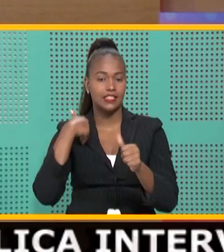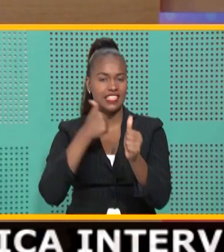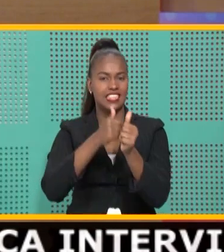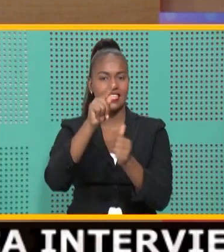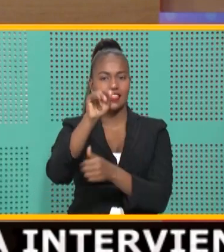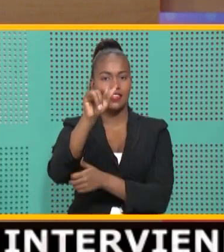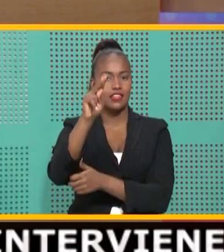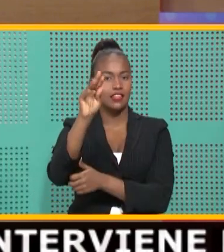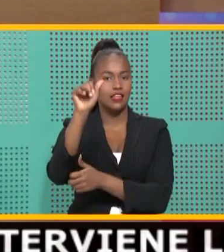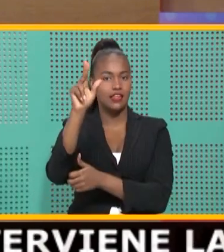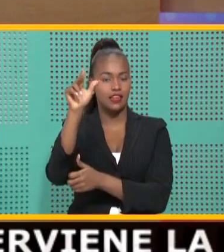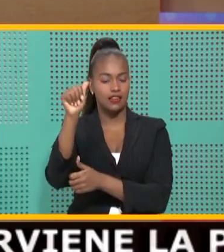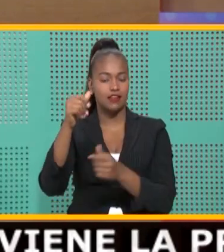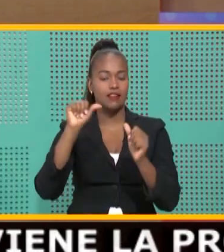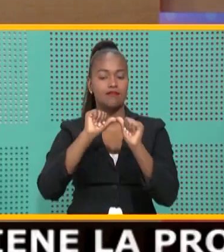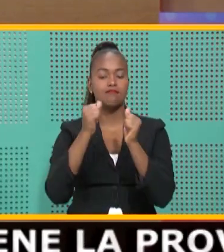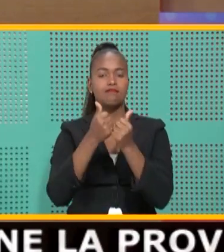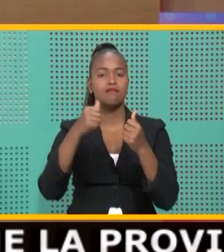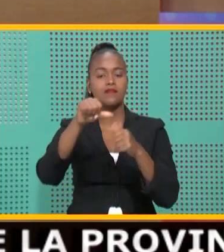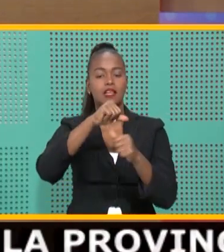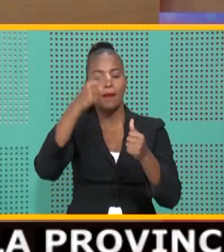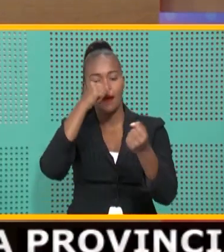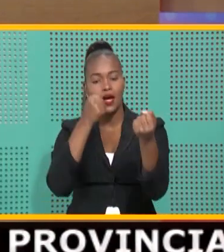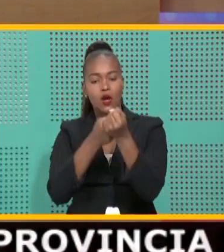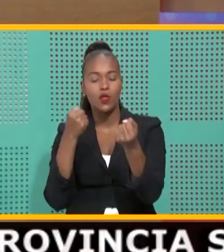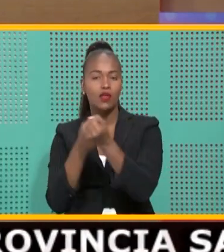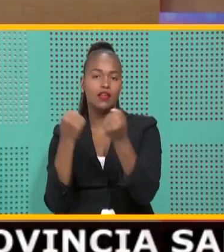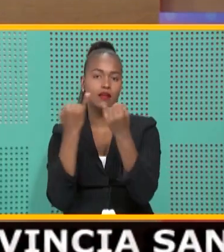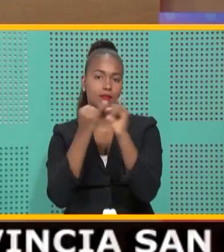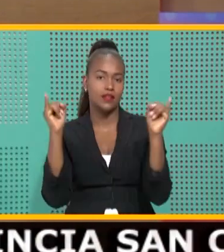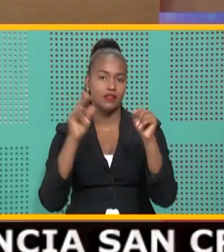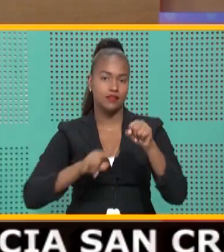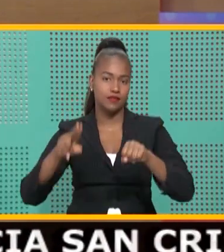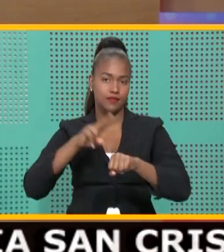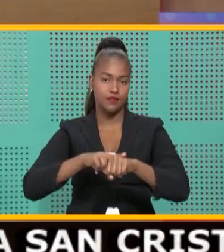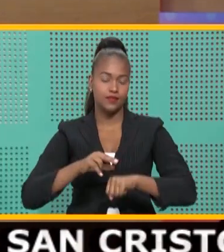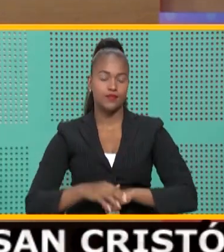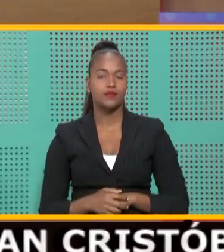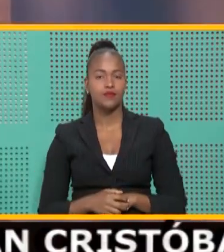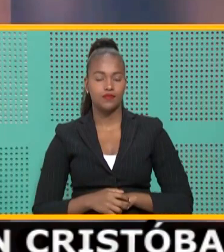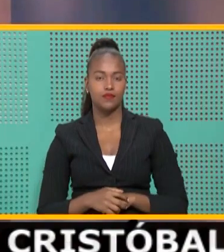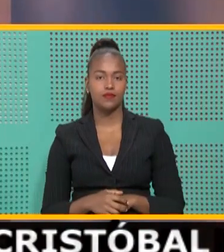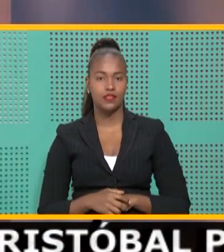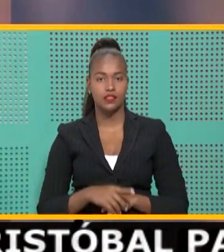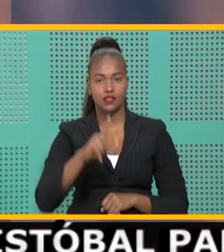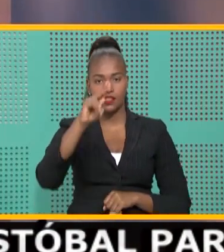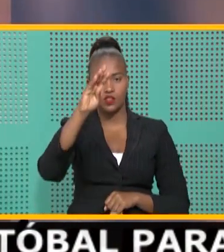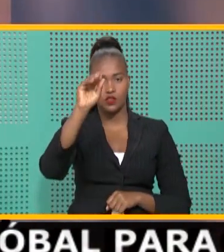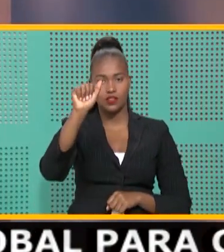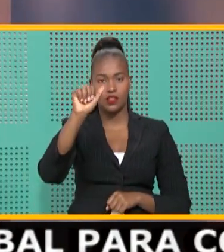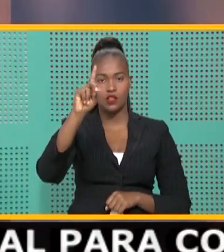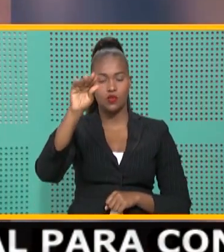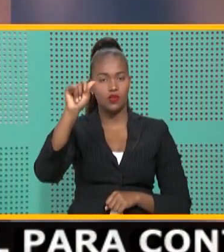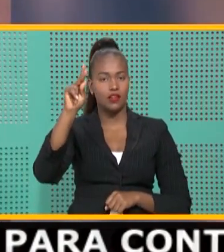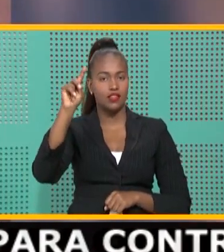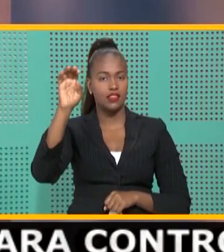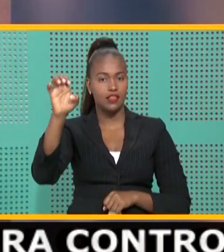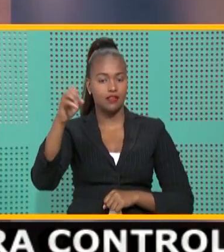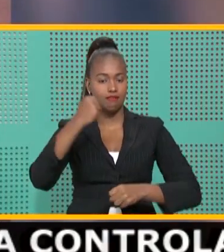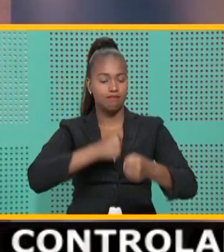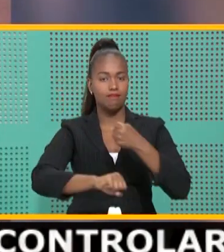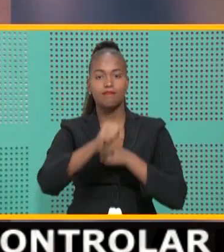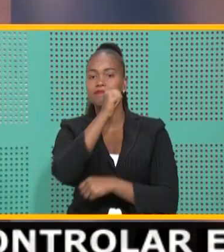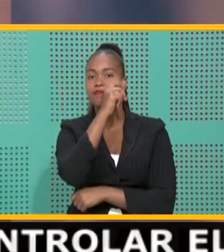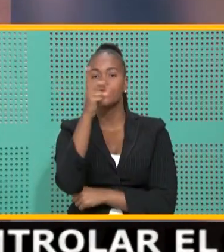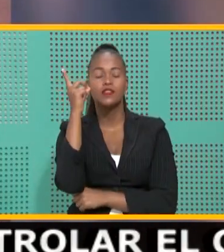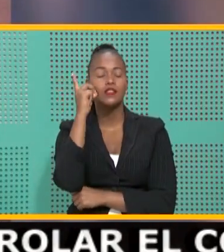y la dramática Sociedades Creadas para Contribuir con la Independencia Nacional. Rosa Duarte y Díez nació en Santo